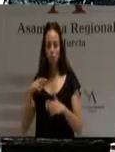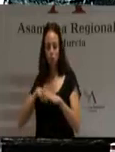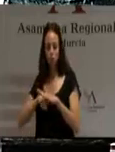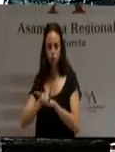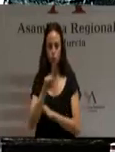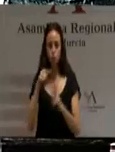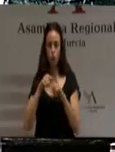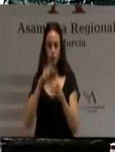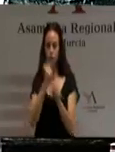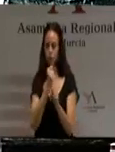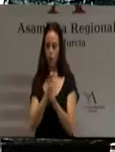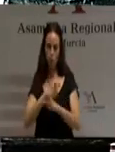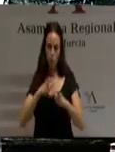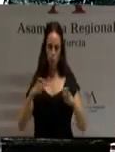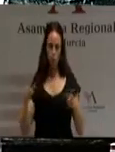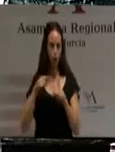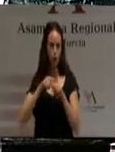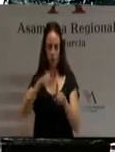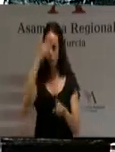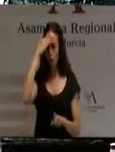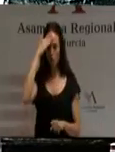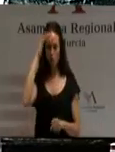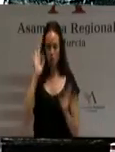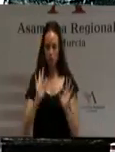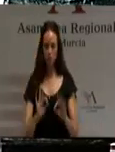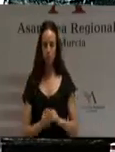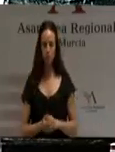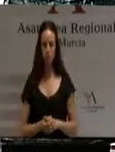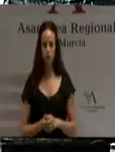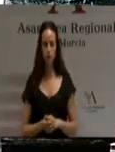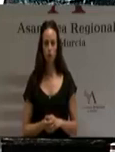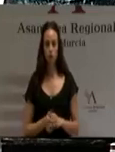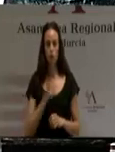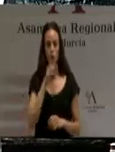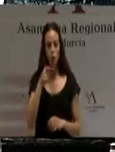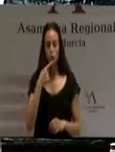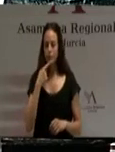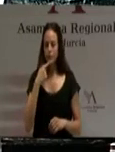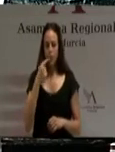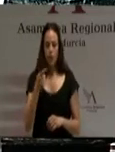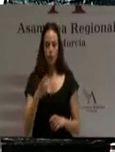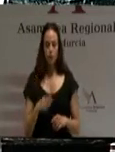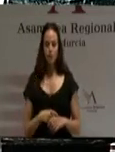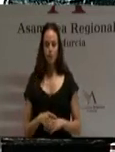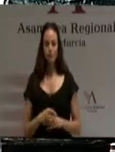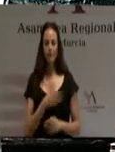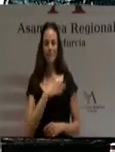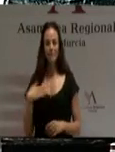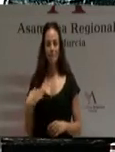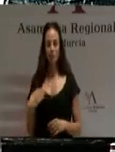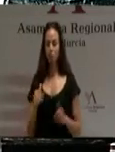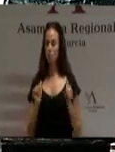creando empleo es un objetivo prioritario. Por ello, les anuncio mi intención de constituir de forma